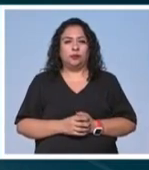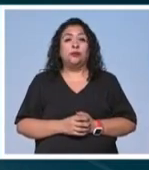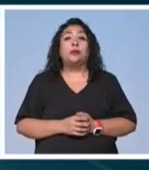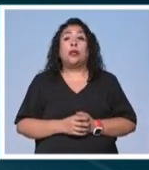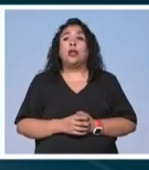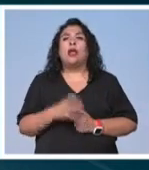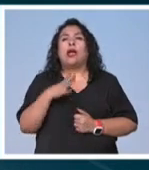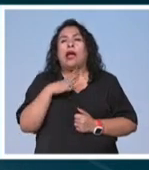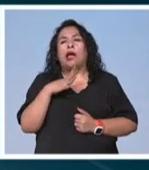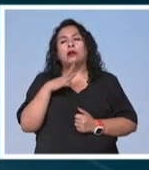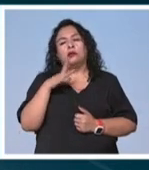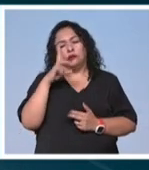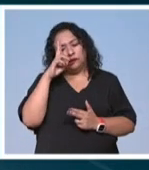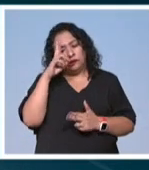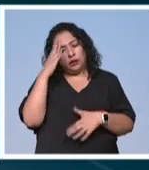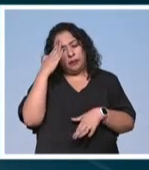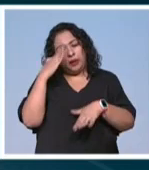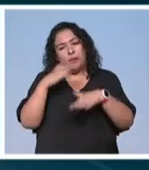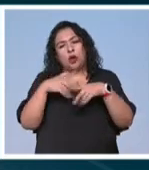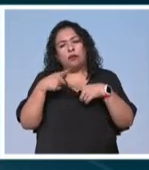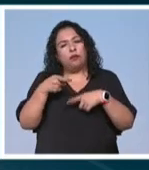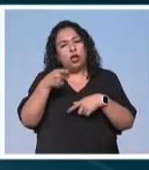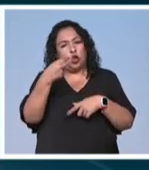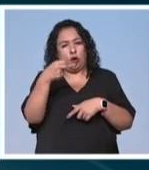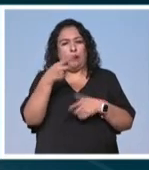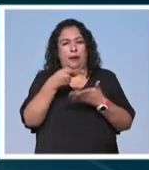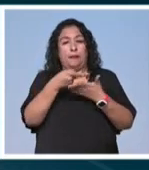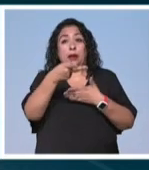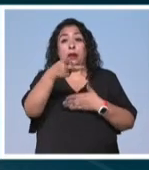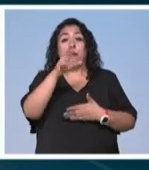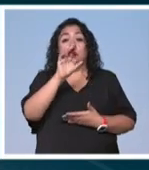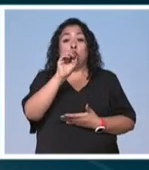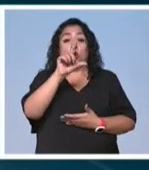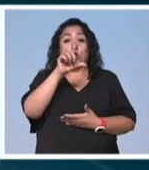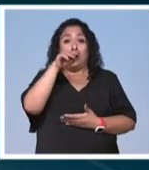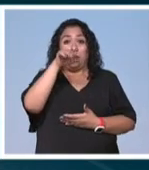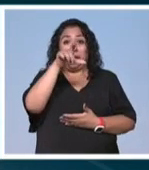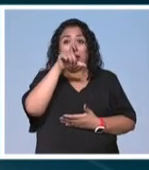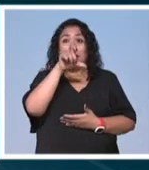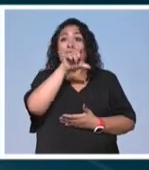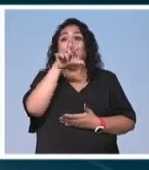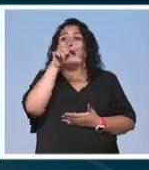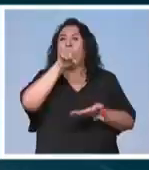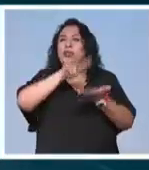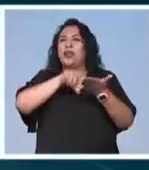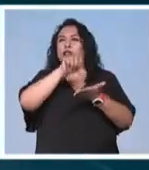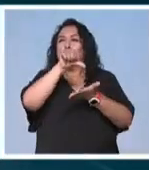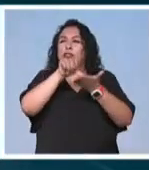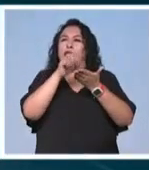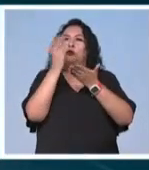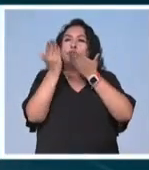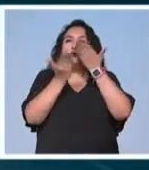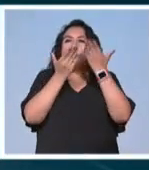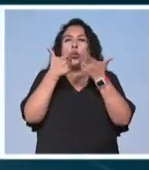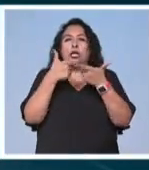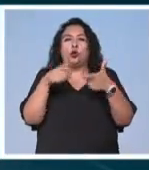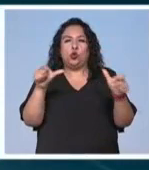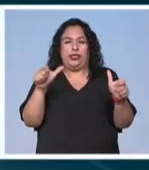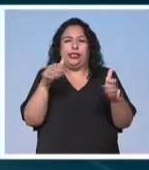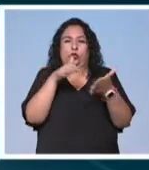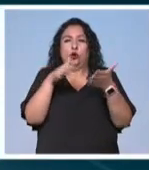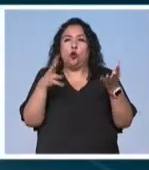como una manera de honrar la memoria de quien da nombre a este premio el colegio de México a través del centro de estudios lingüísticos literarios